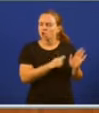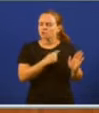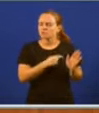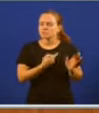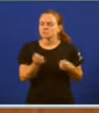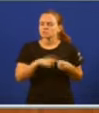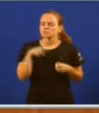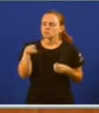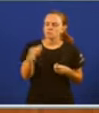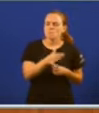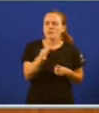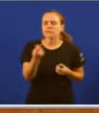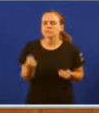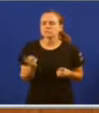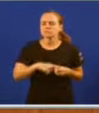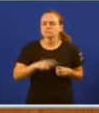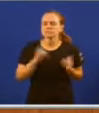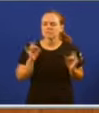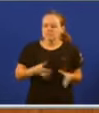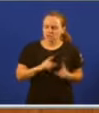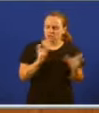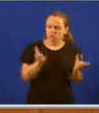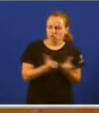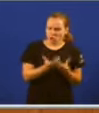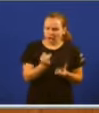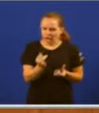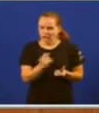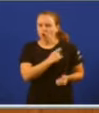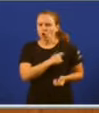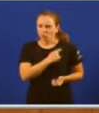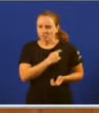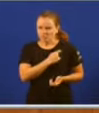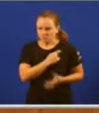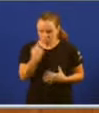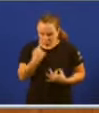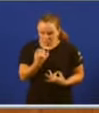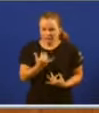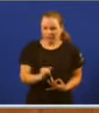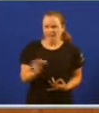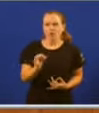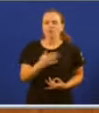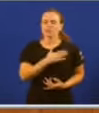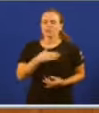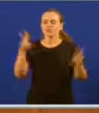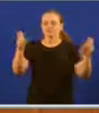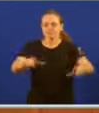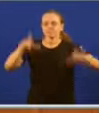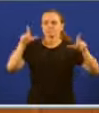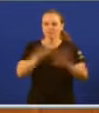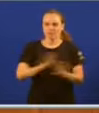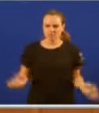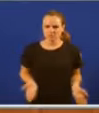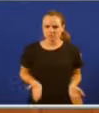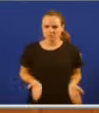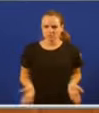Quen máis? Cantas veces se reuniu? Existe esa comisión ou é outro desos titulares dun día única e exclusivamente porque vostede